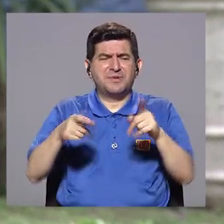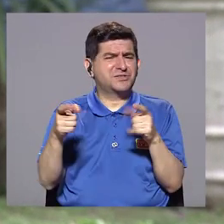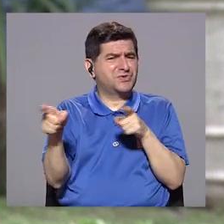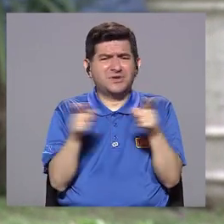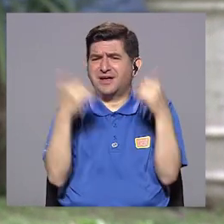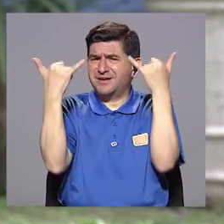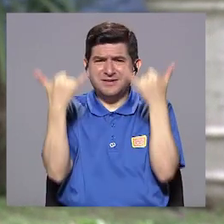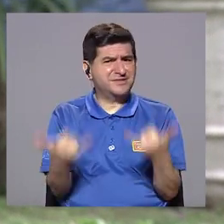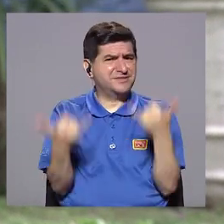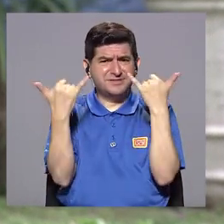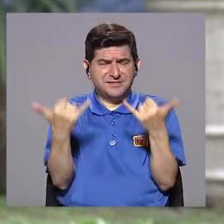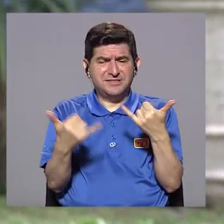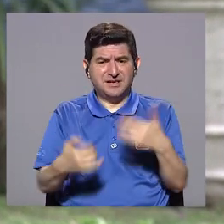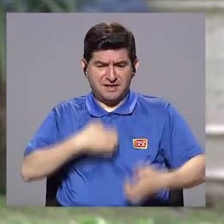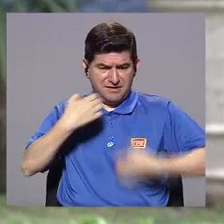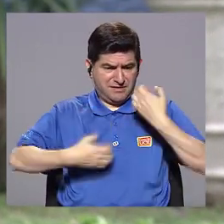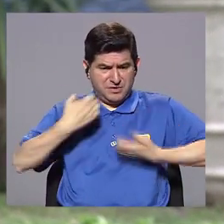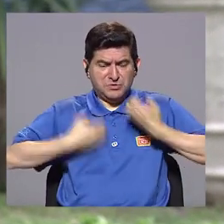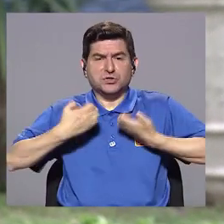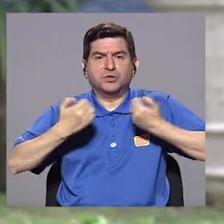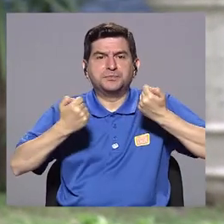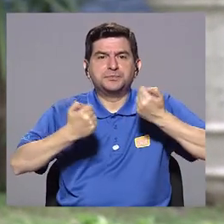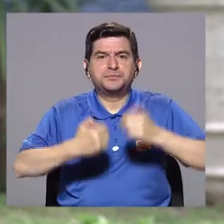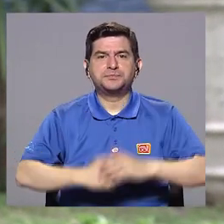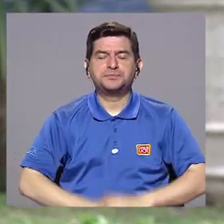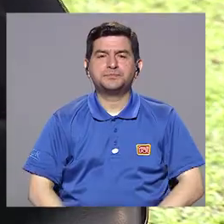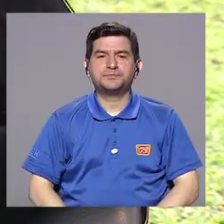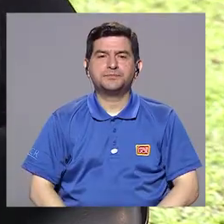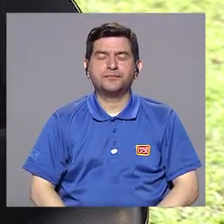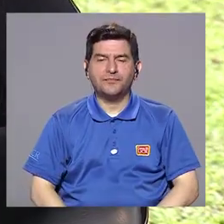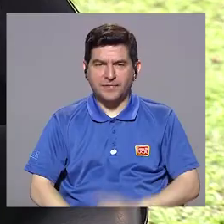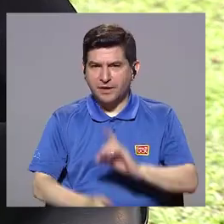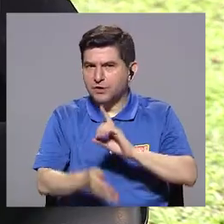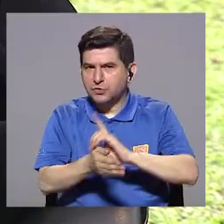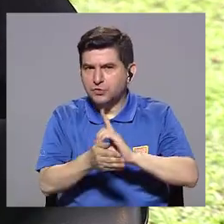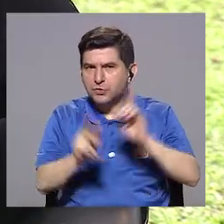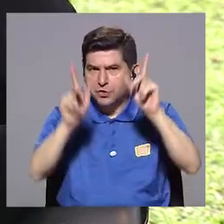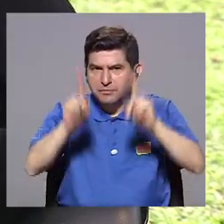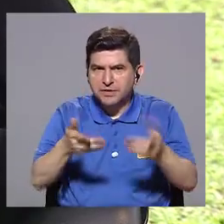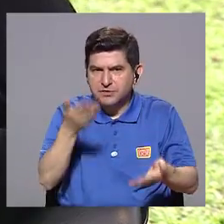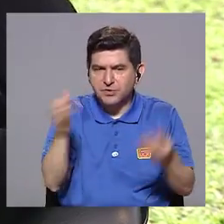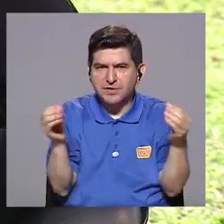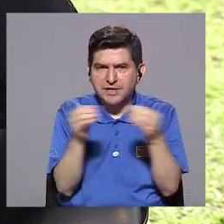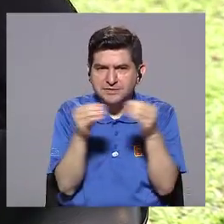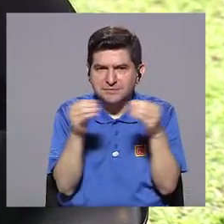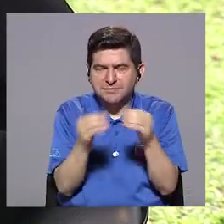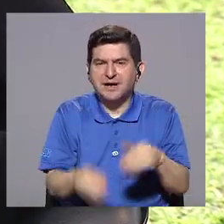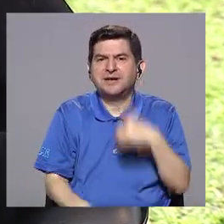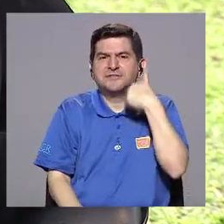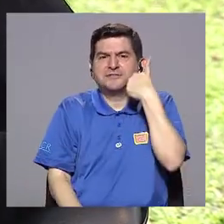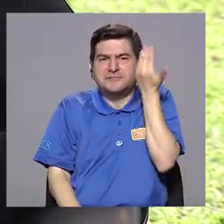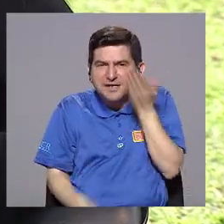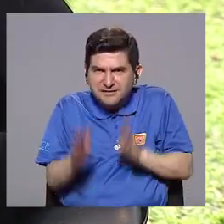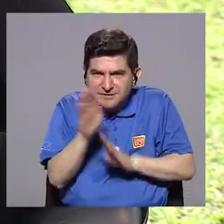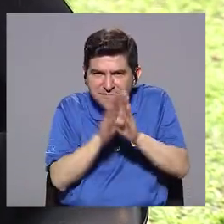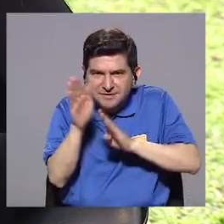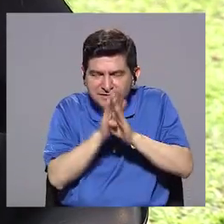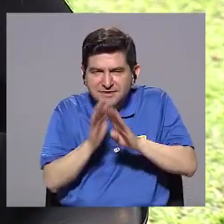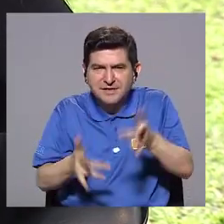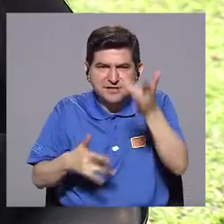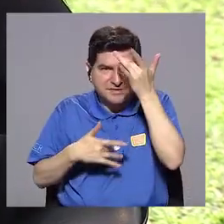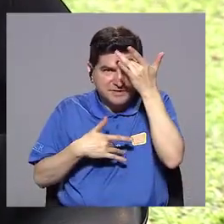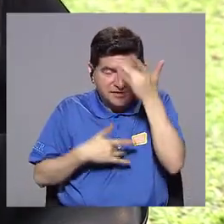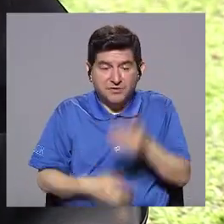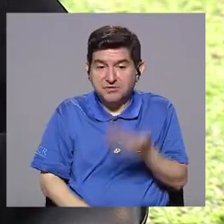perder el control de su emocionalidad. Doctor, hay personas que tienen mayor predisposición al desarrollo de la